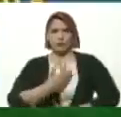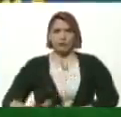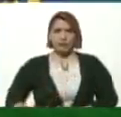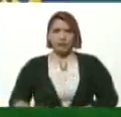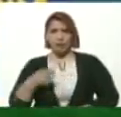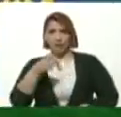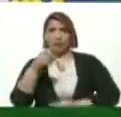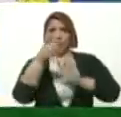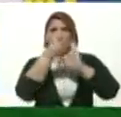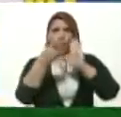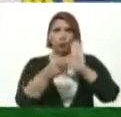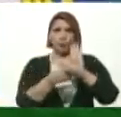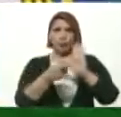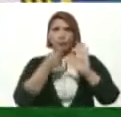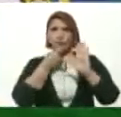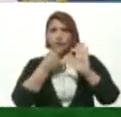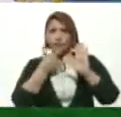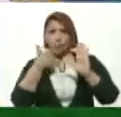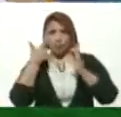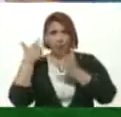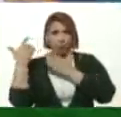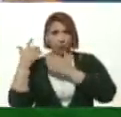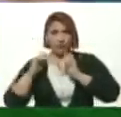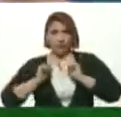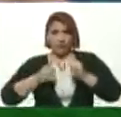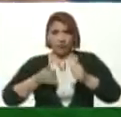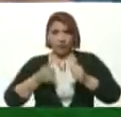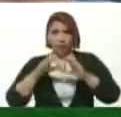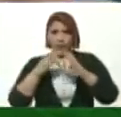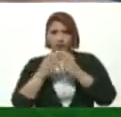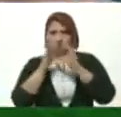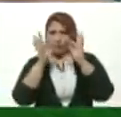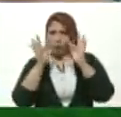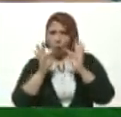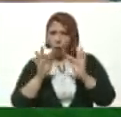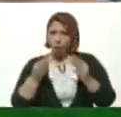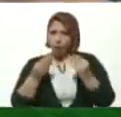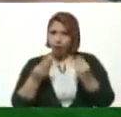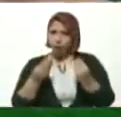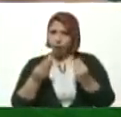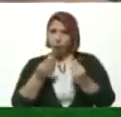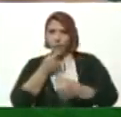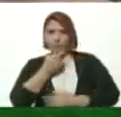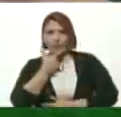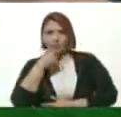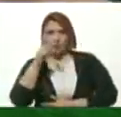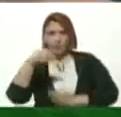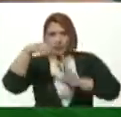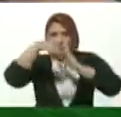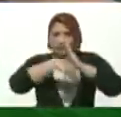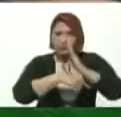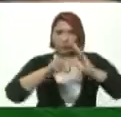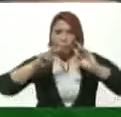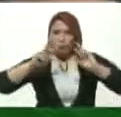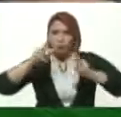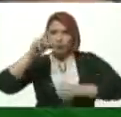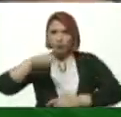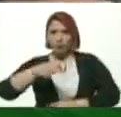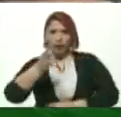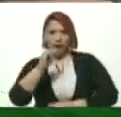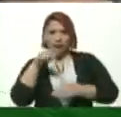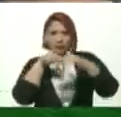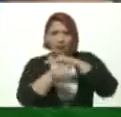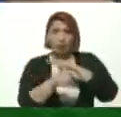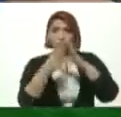Bello Bello En la forma Y bello En el contenido Para que